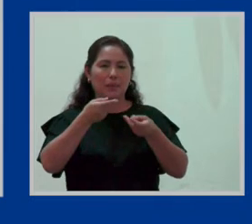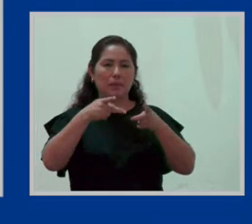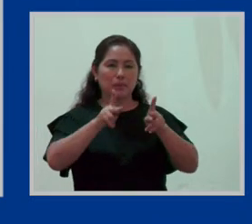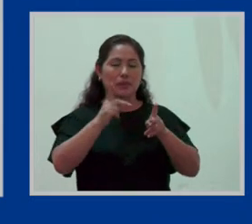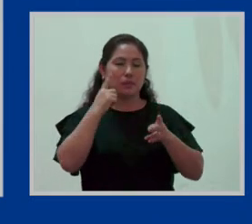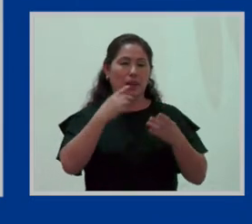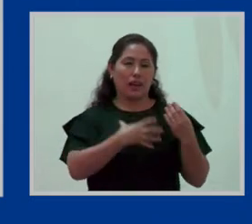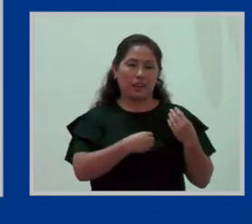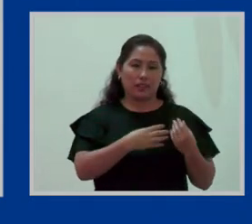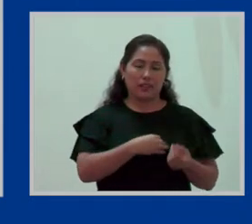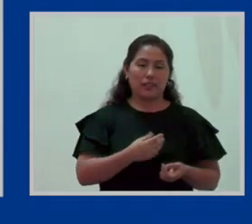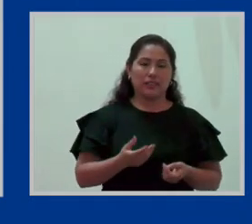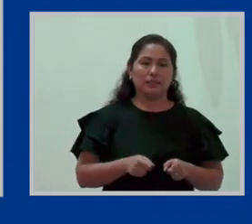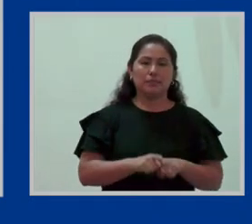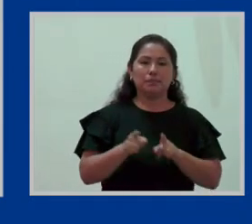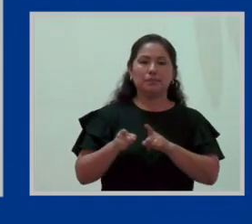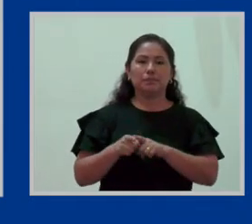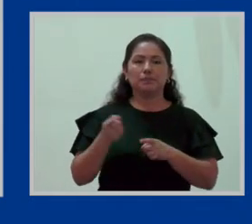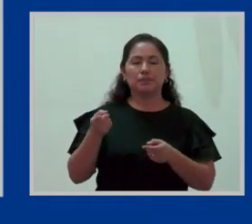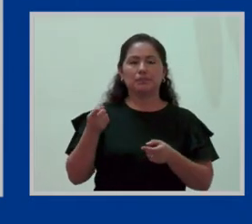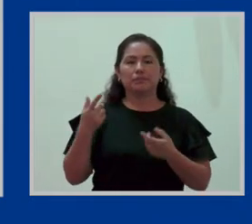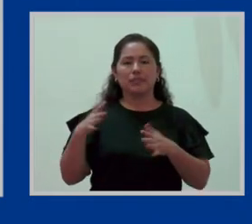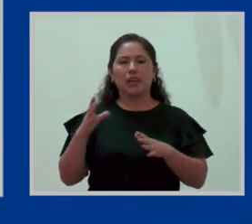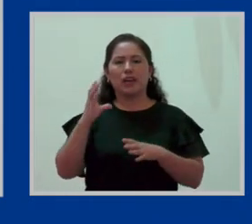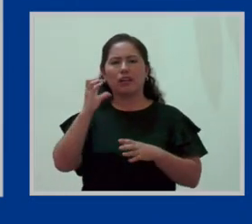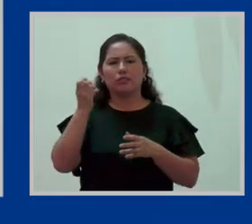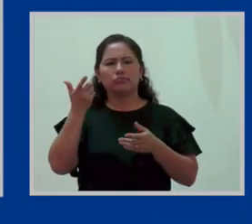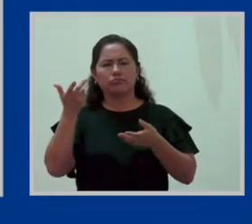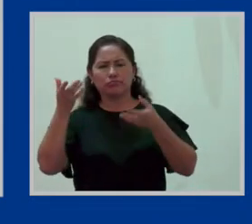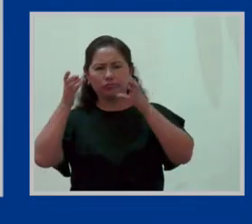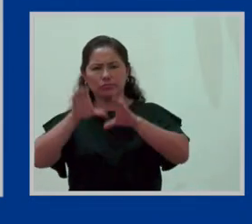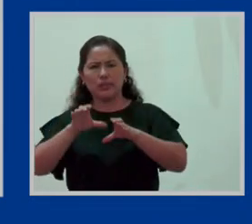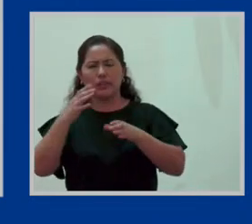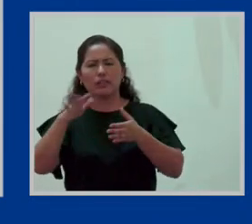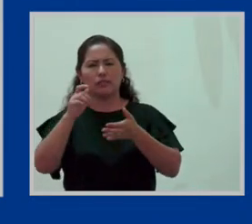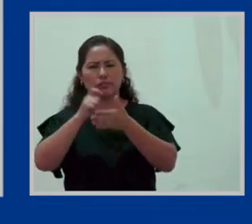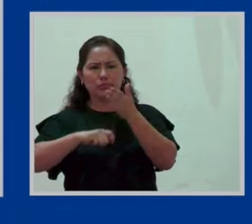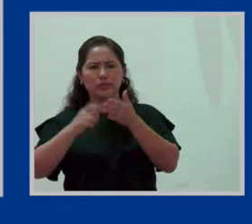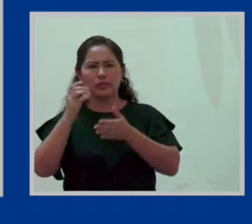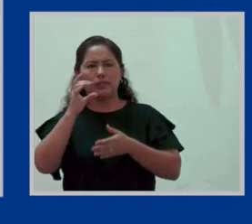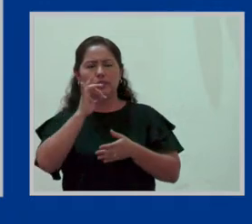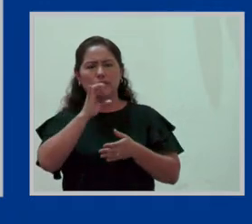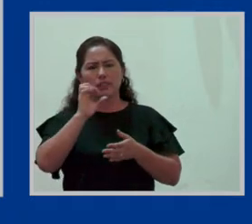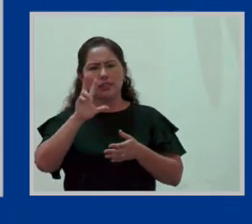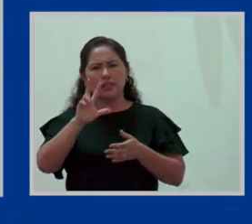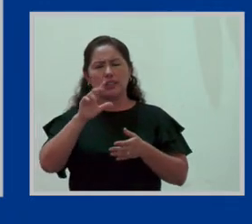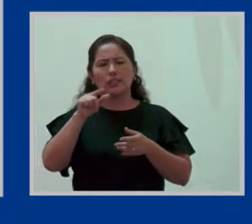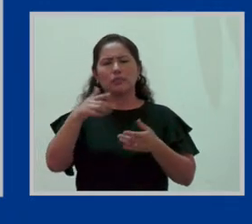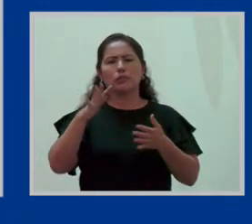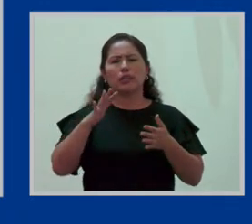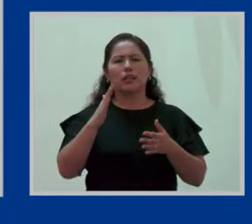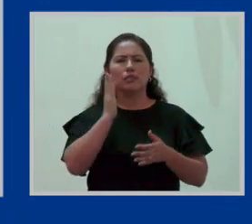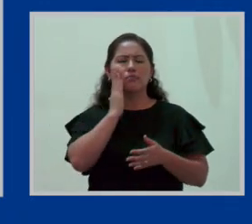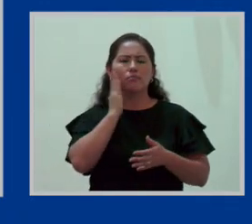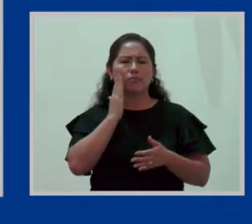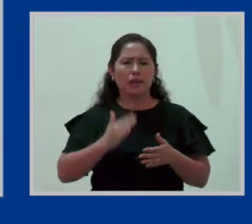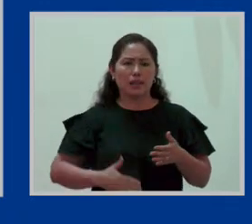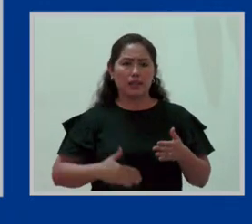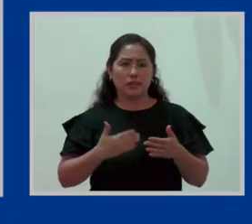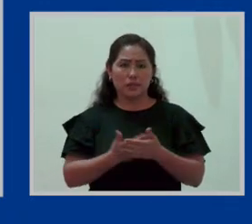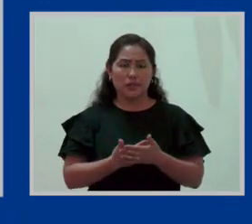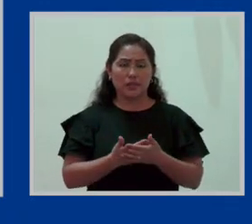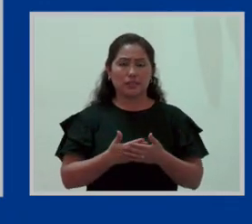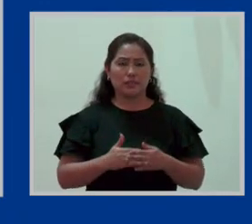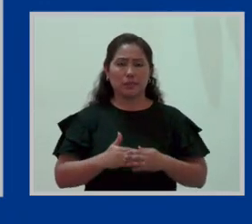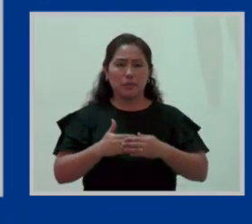suscripción, la ratificación del convenio OIT 183 sobre protección de la maternidad, porque el estándar internacional que pedía la OIT